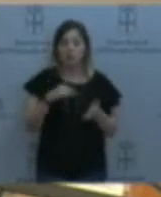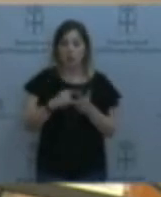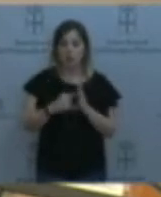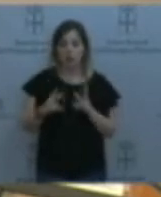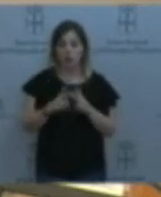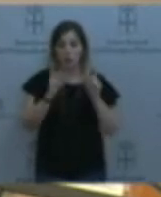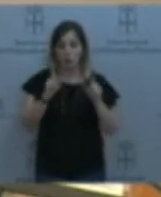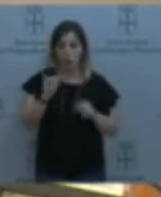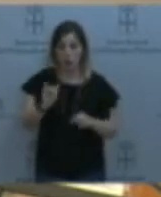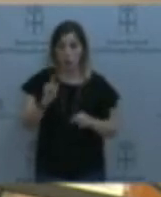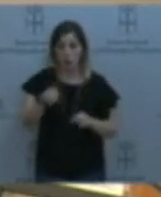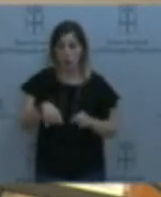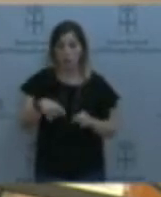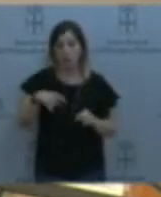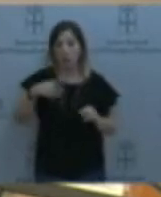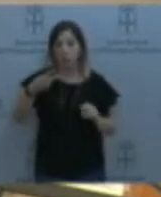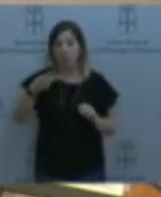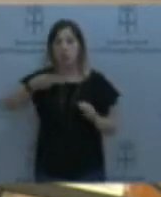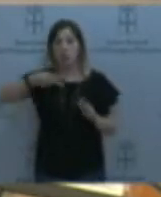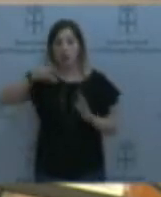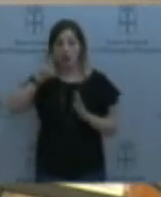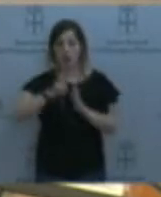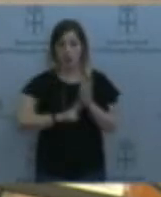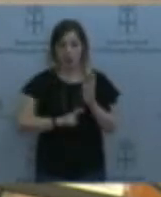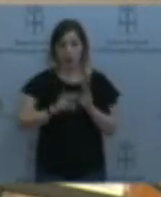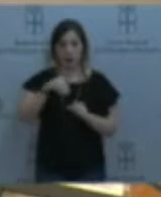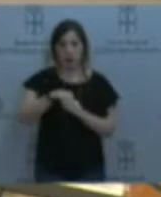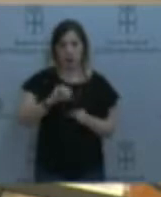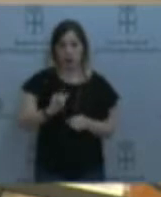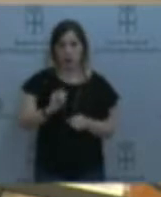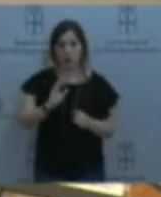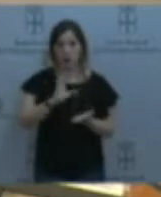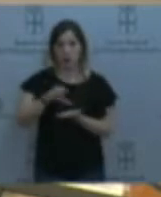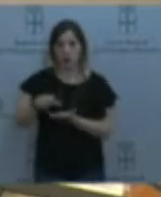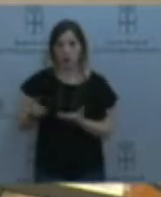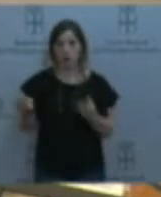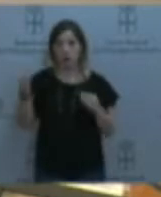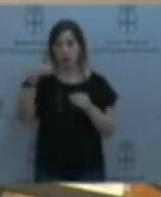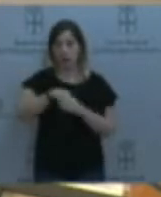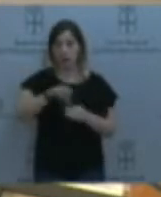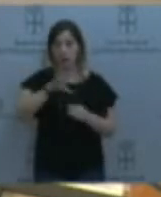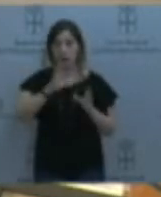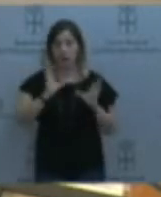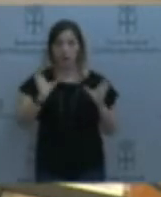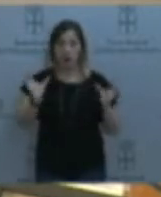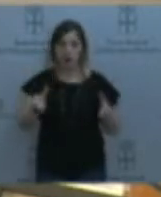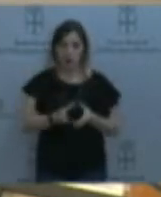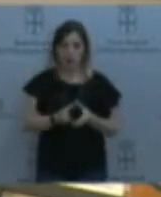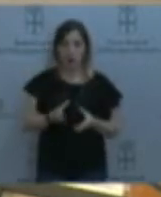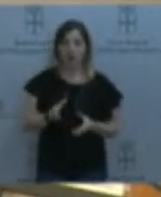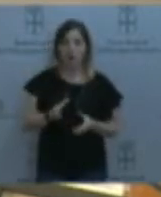reglamento de régimen interior. Son centros integrados en una comunidad y nosotros lo que queremos es que nuestros niños y nuestras niñas, nuestros menores,